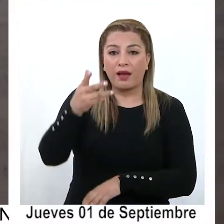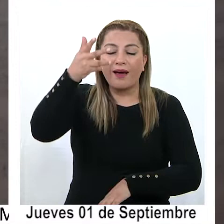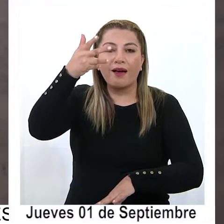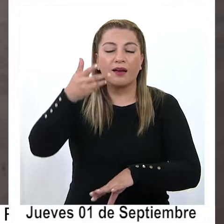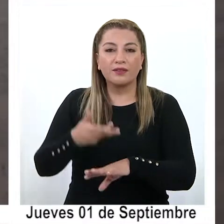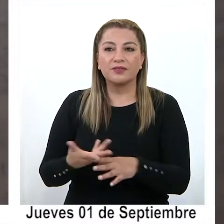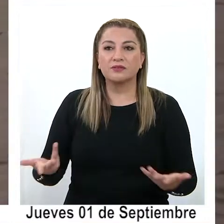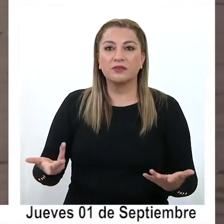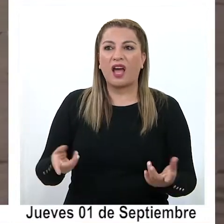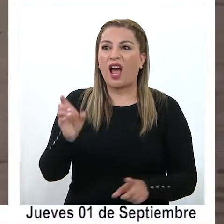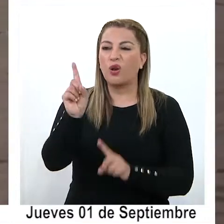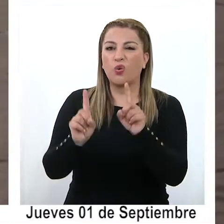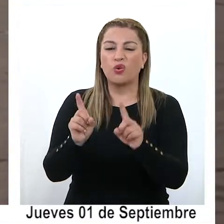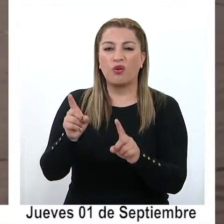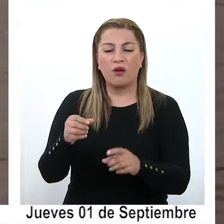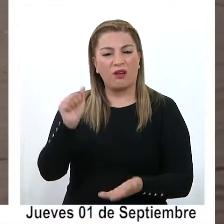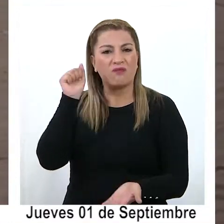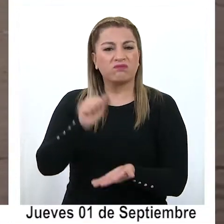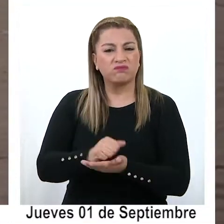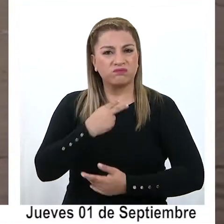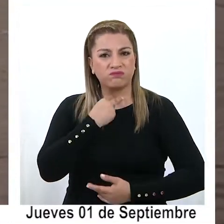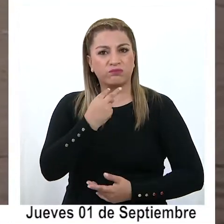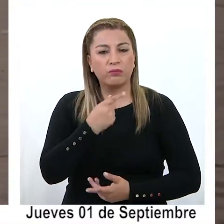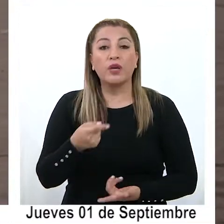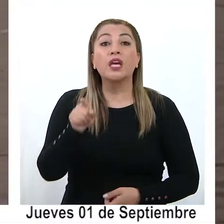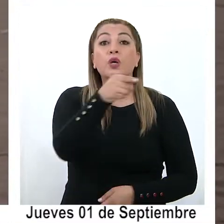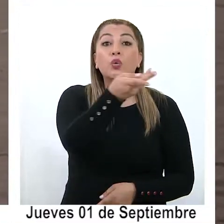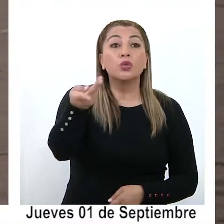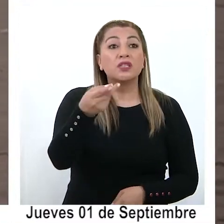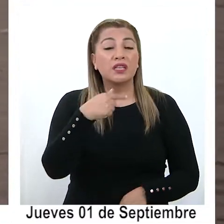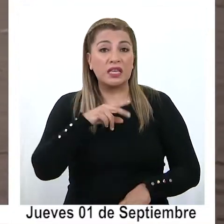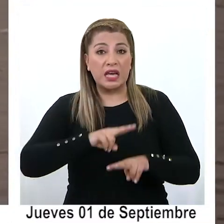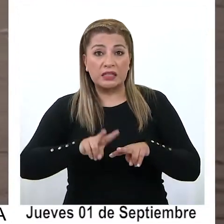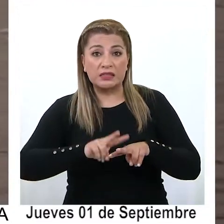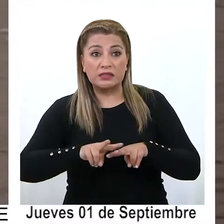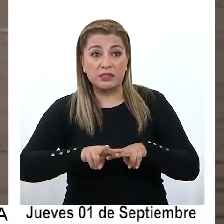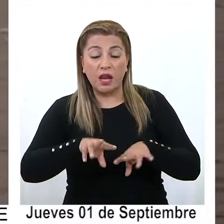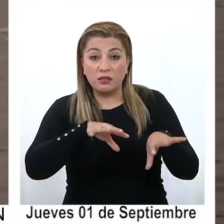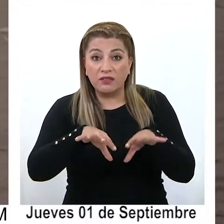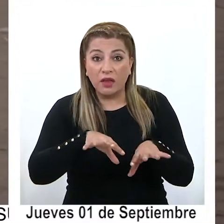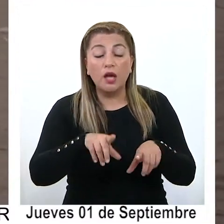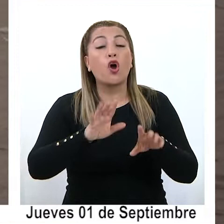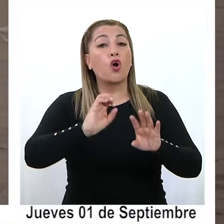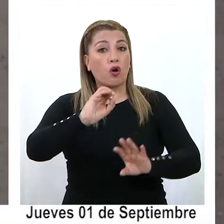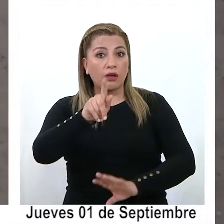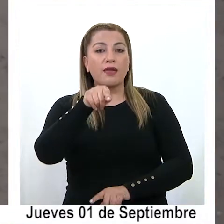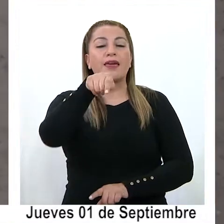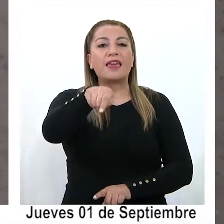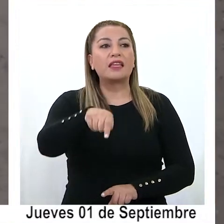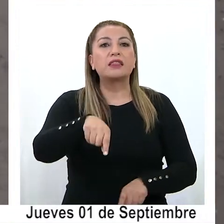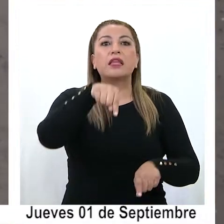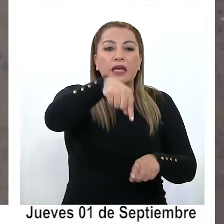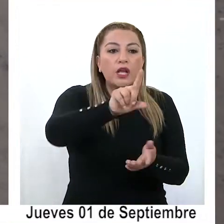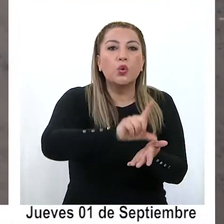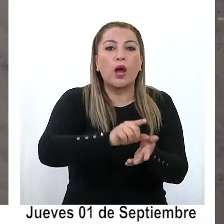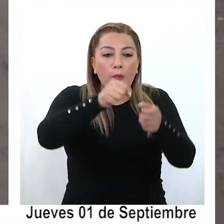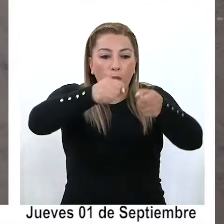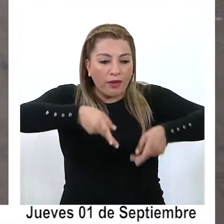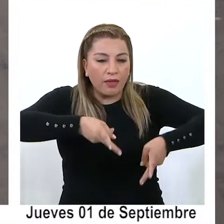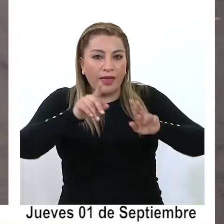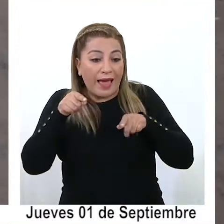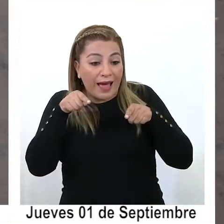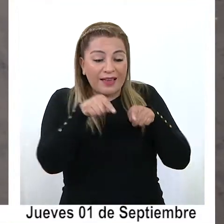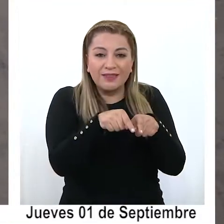su voz y dijera usted quiere realizar un evento de este tipo ya este es el terreno que usted puede